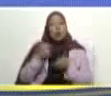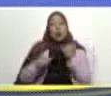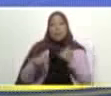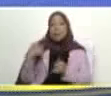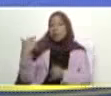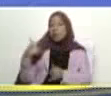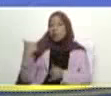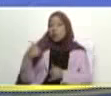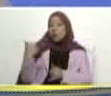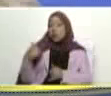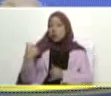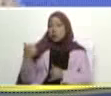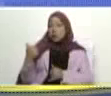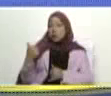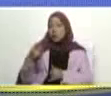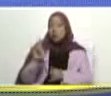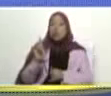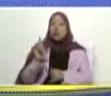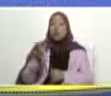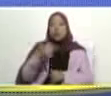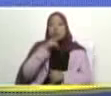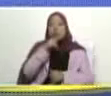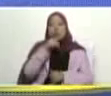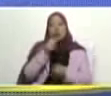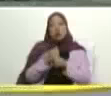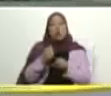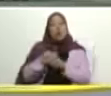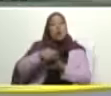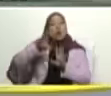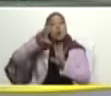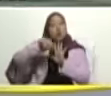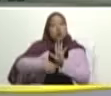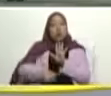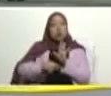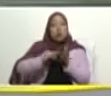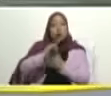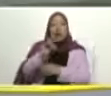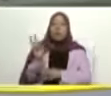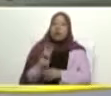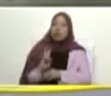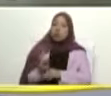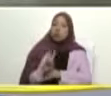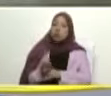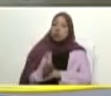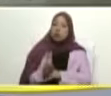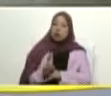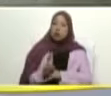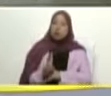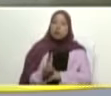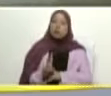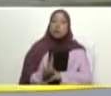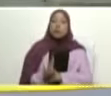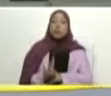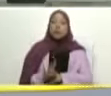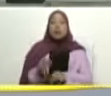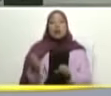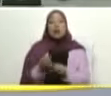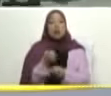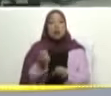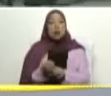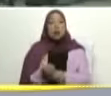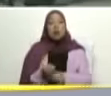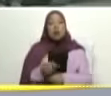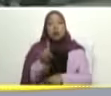ese héroe de la ultraderecha de los apellidos le robó un gran avión a Venezuela a ustedes trabajadores y trabajadoras de